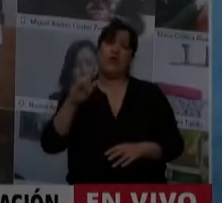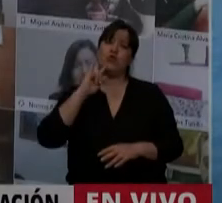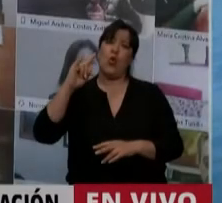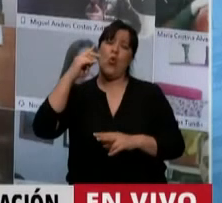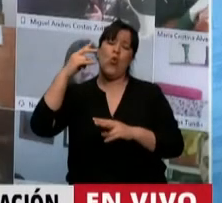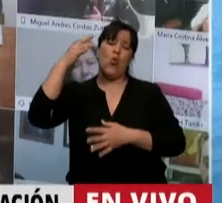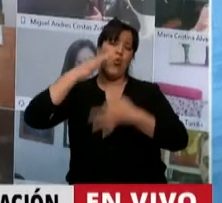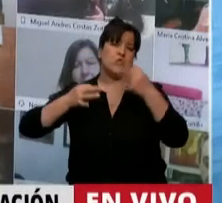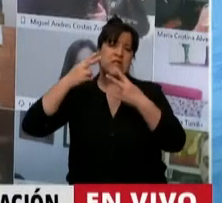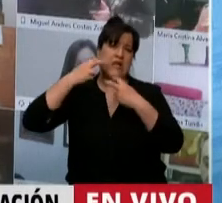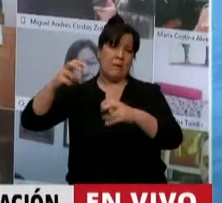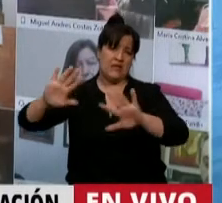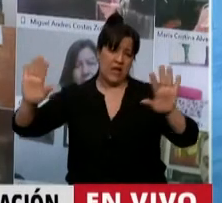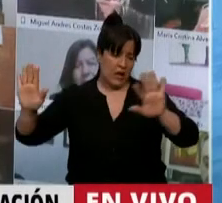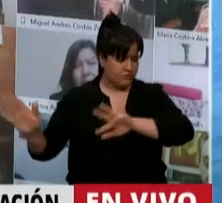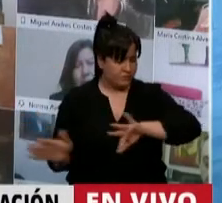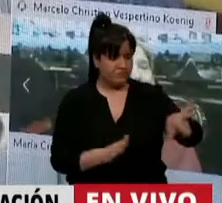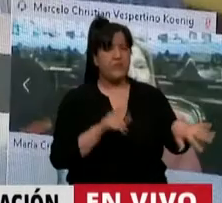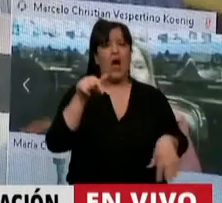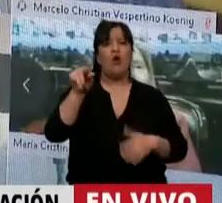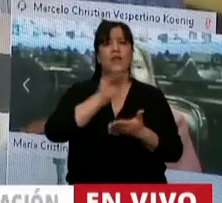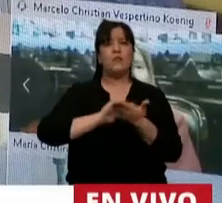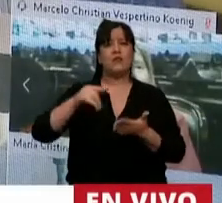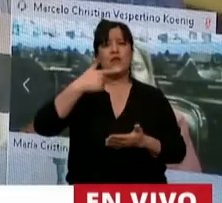Tiene la palabra el diputado Carlos Selva.